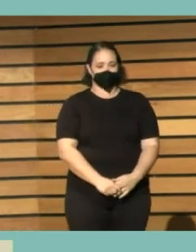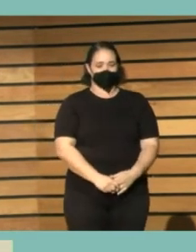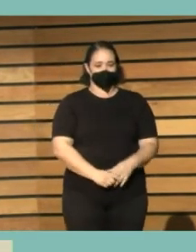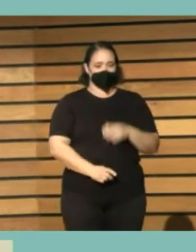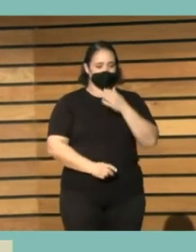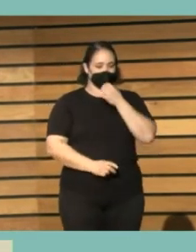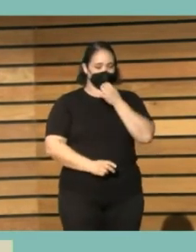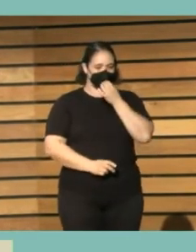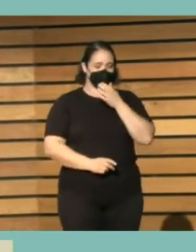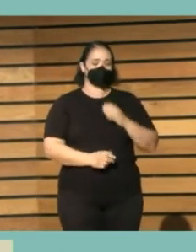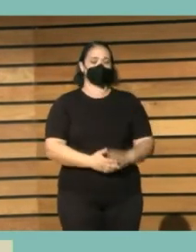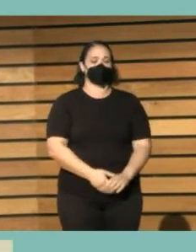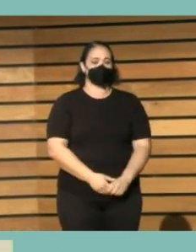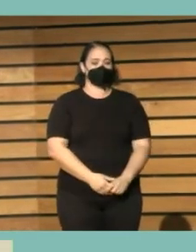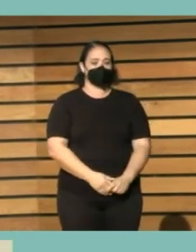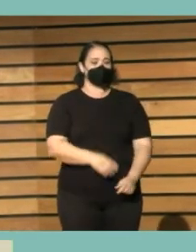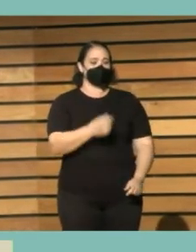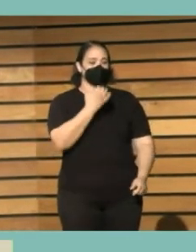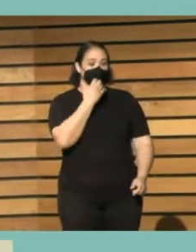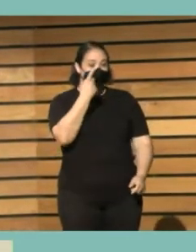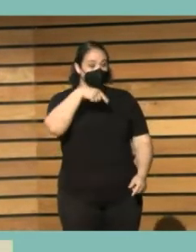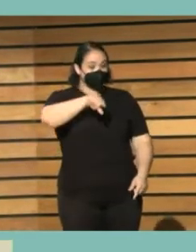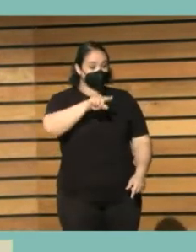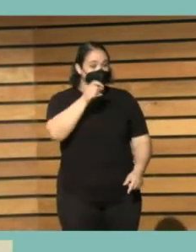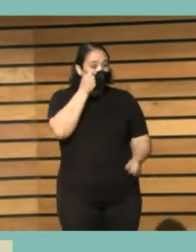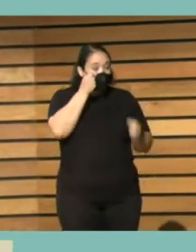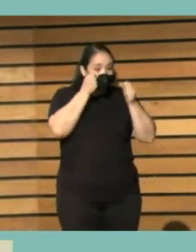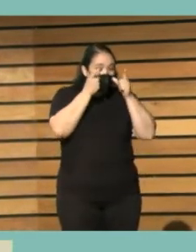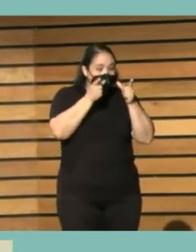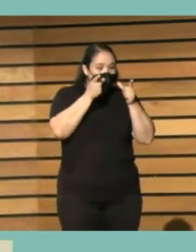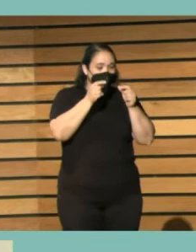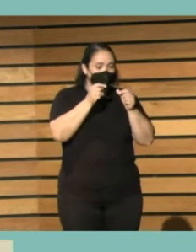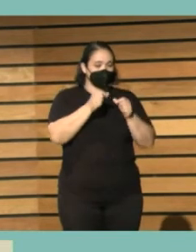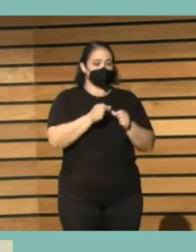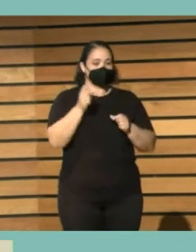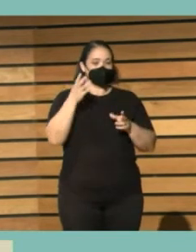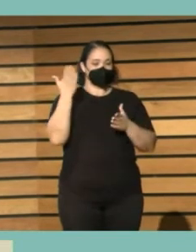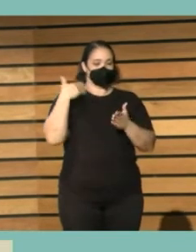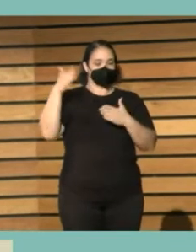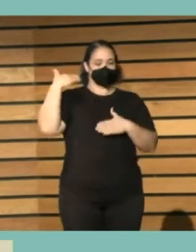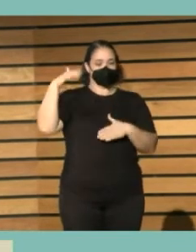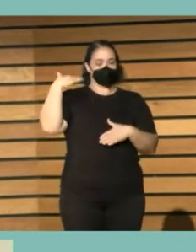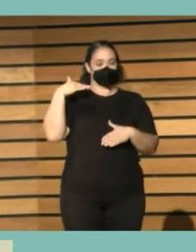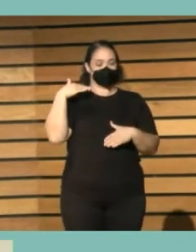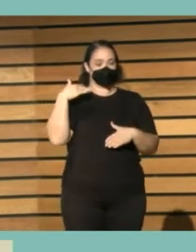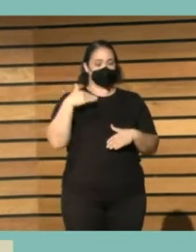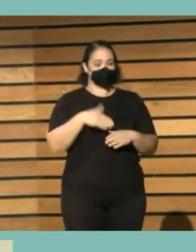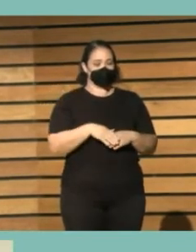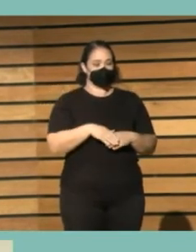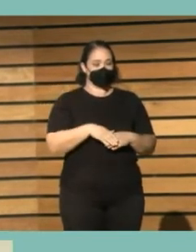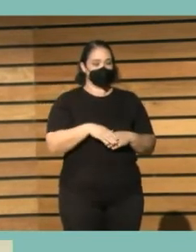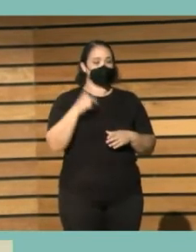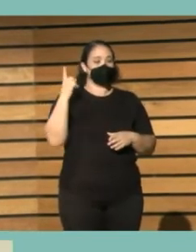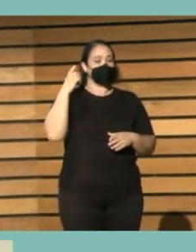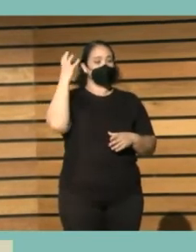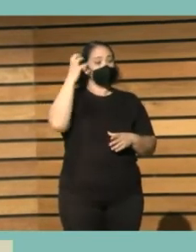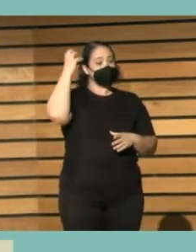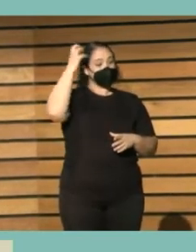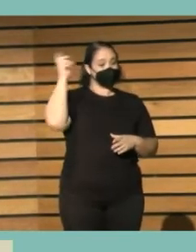si os dais cuenta que esto es de hace ya algún añito que otro. Esto fue en La Coruña.